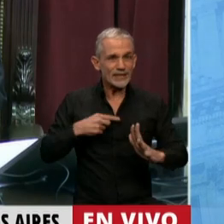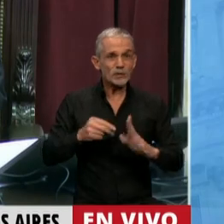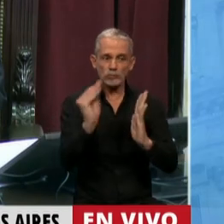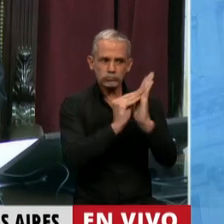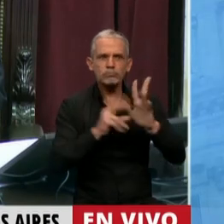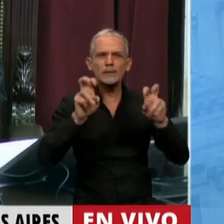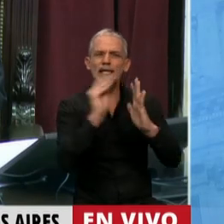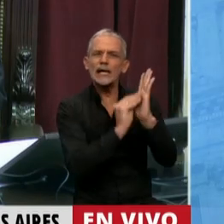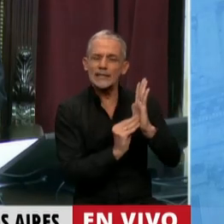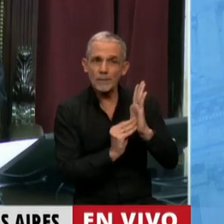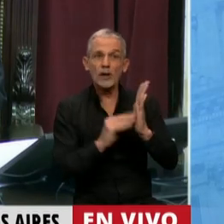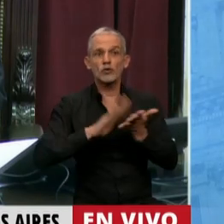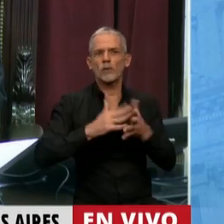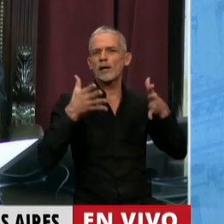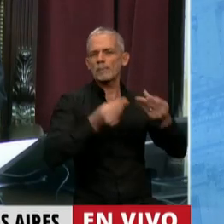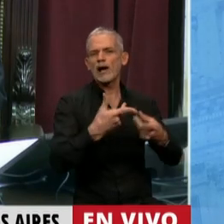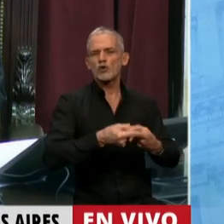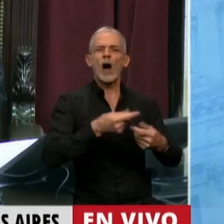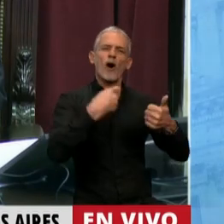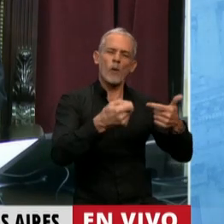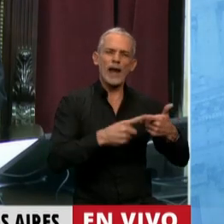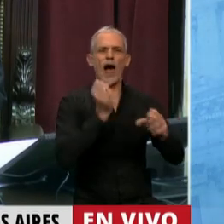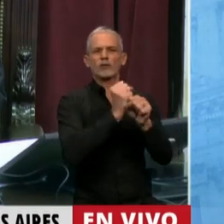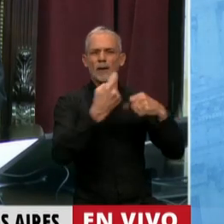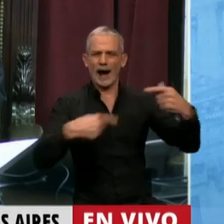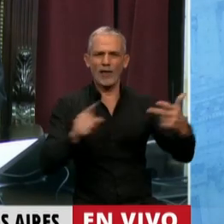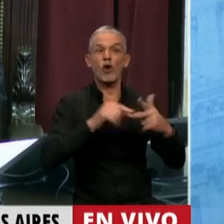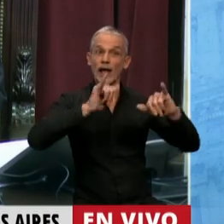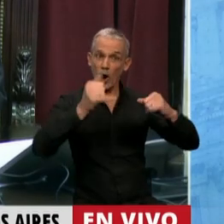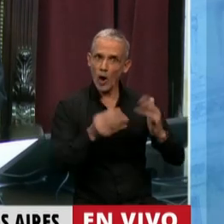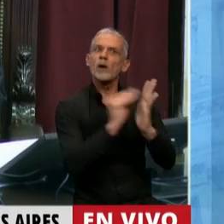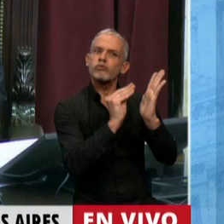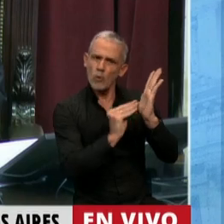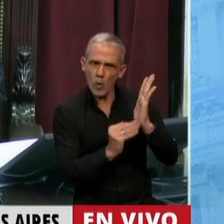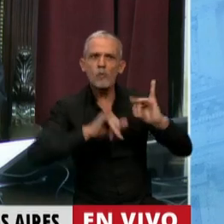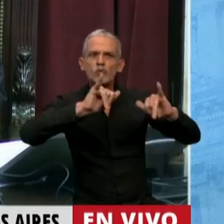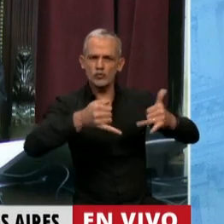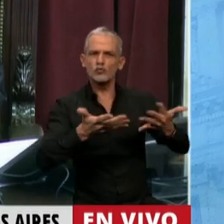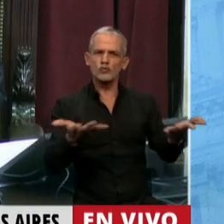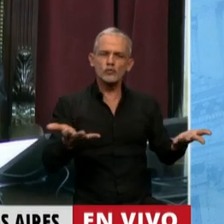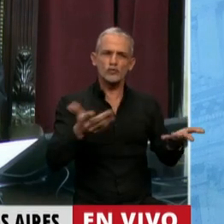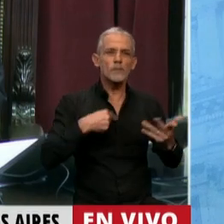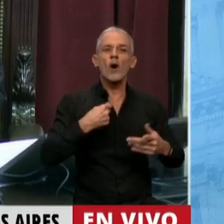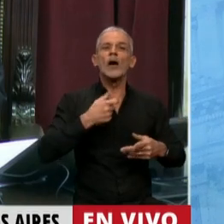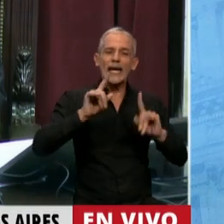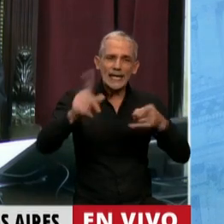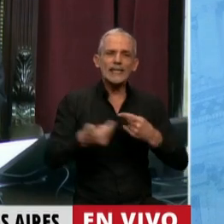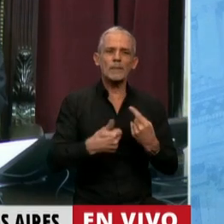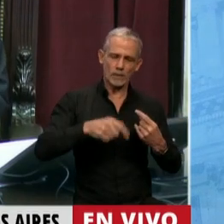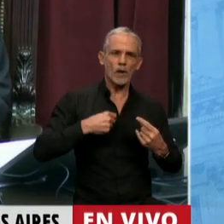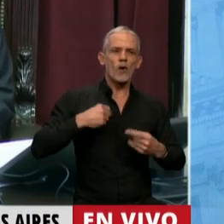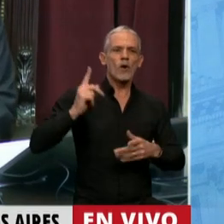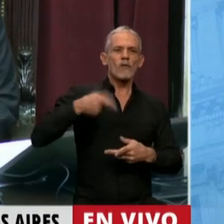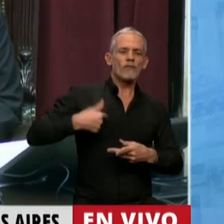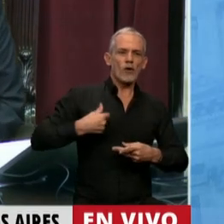agenda de los trabajadores, de los jubilados, de la juventud, y para eso vamos a seguir defendiendo el mandato que